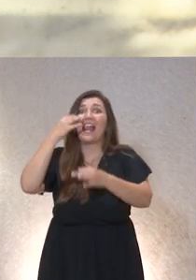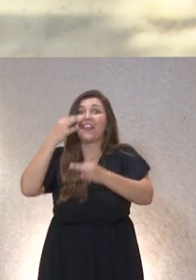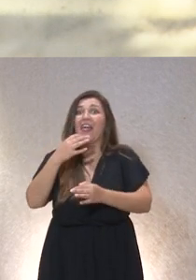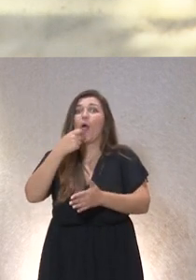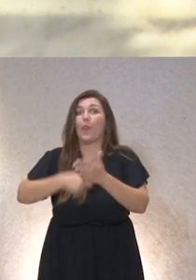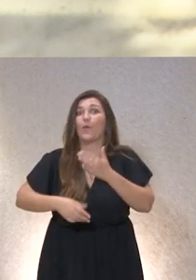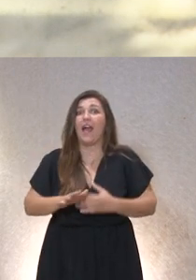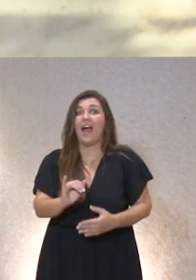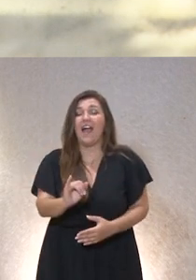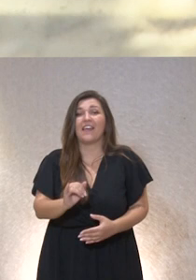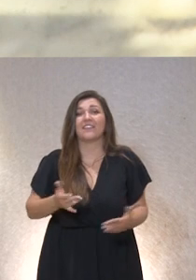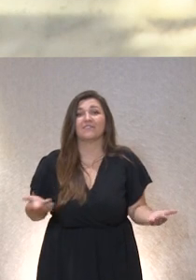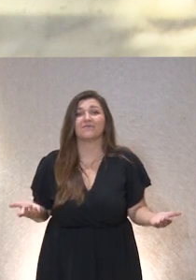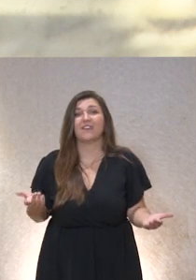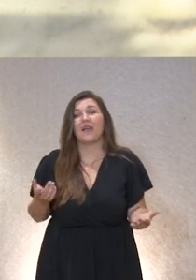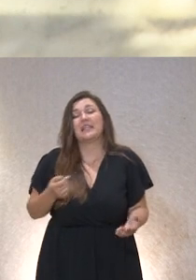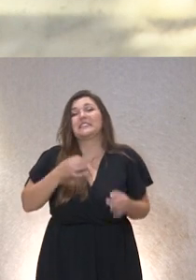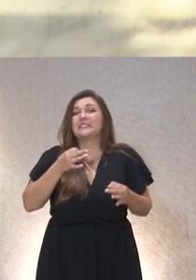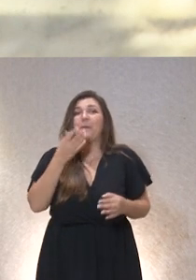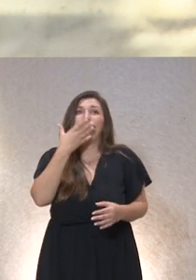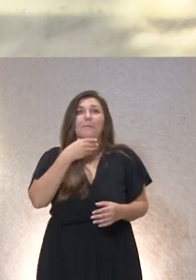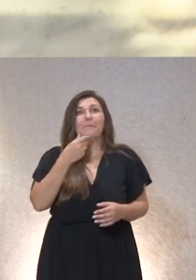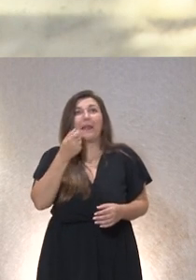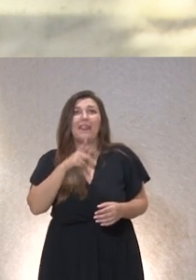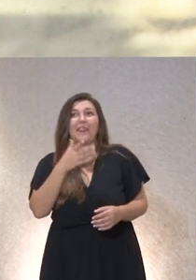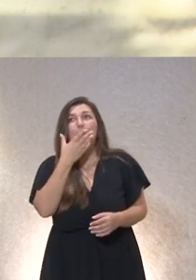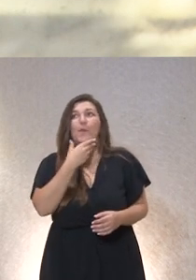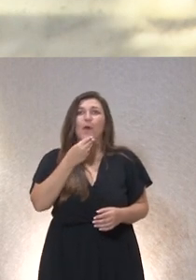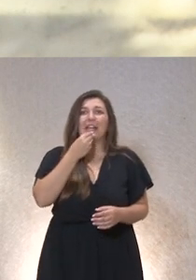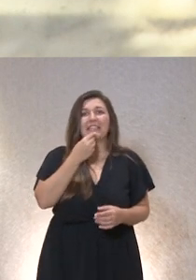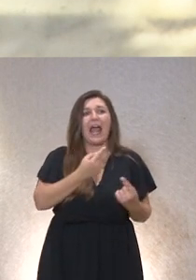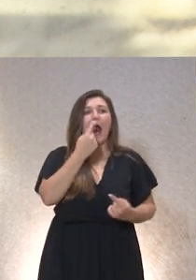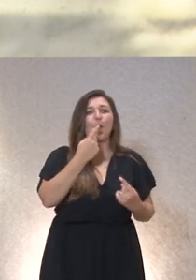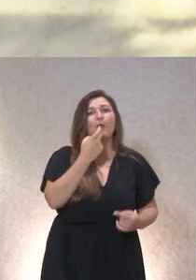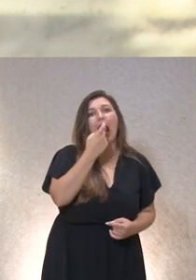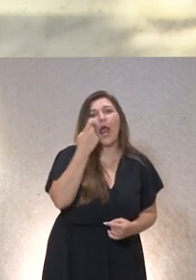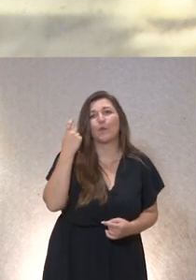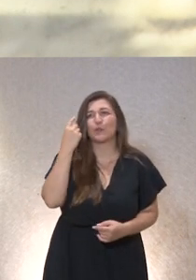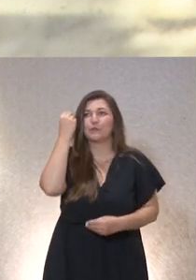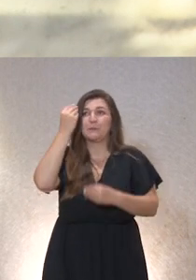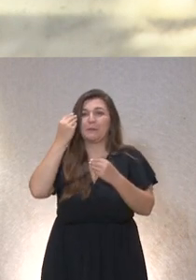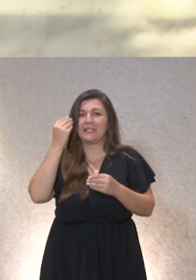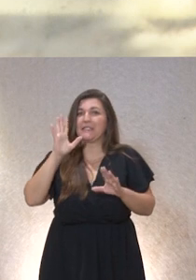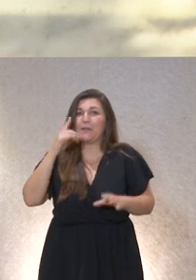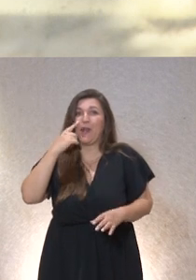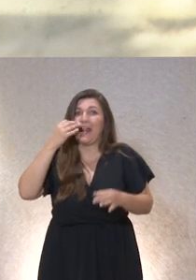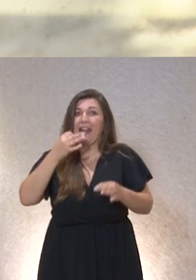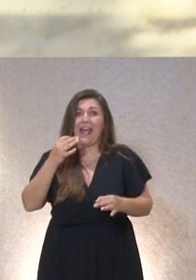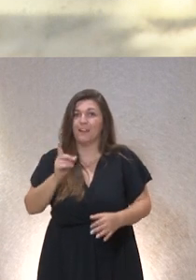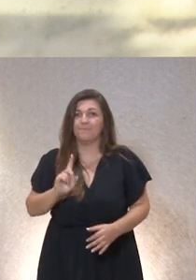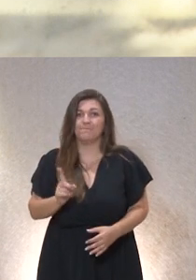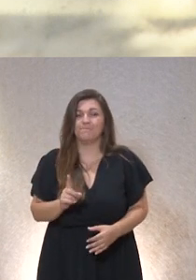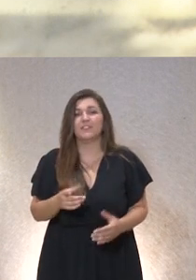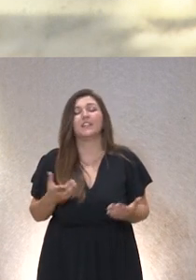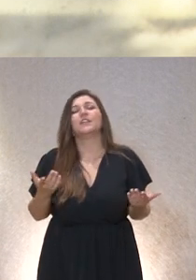realidad a veces no es tan tan bonita como algunos de nuestros alumnos al principio creen con lo cual lo que hago yo aquí